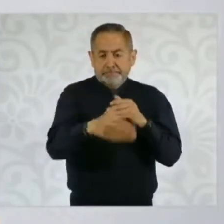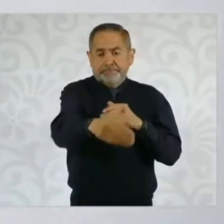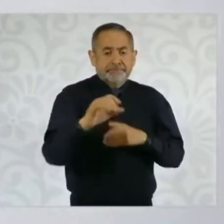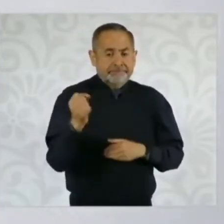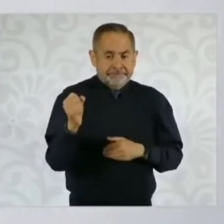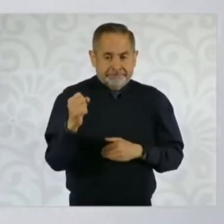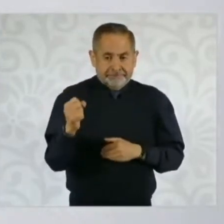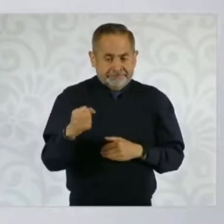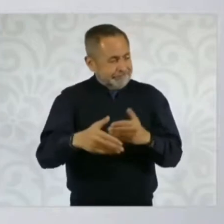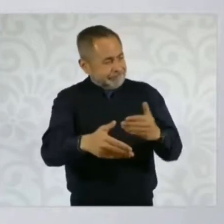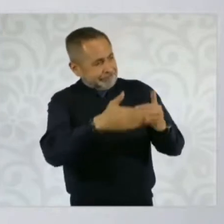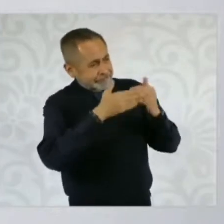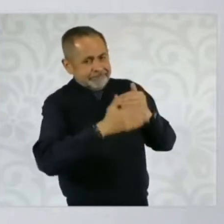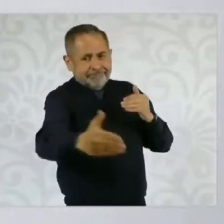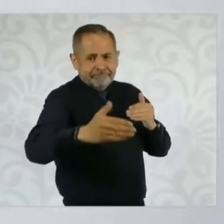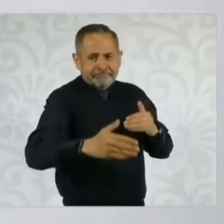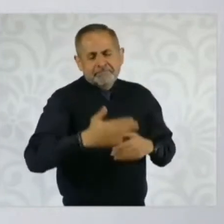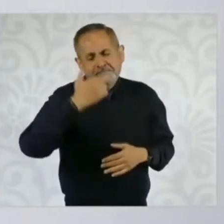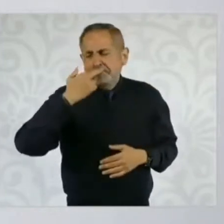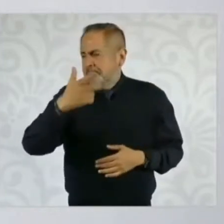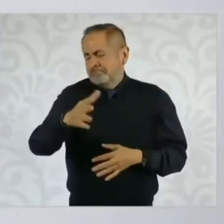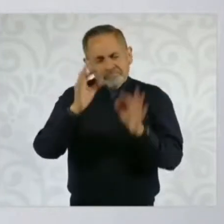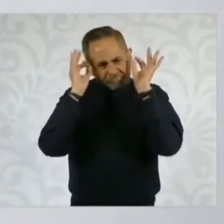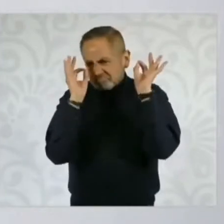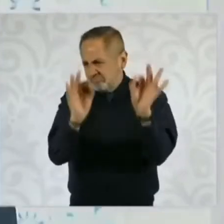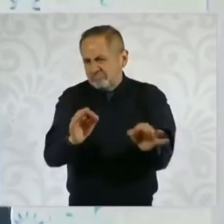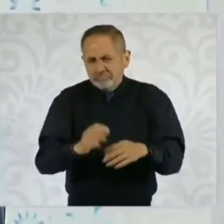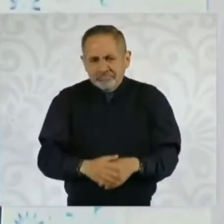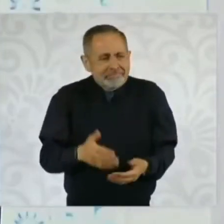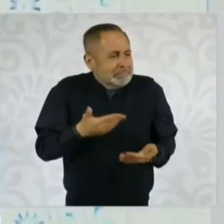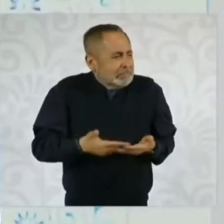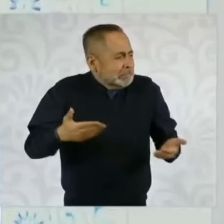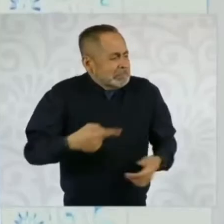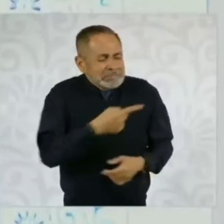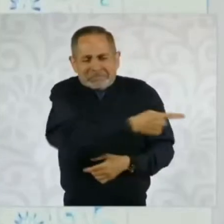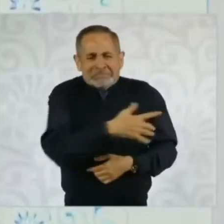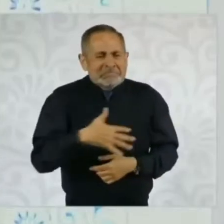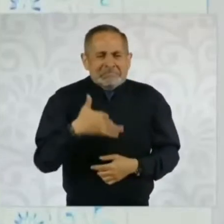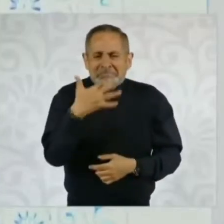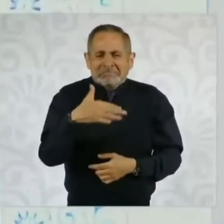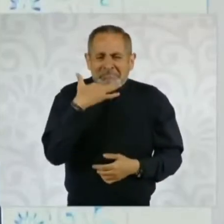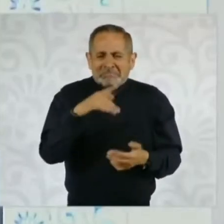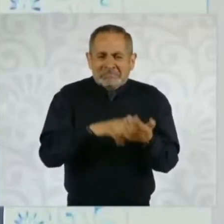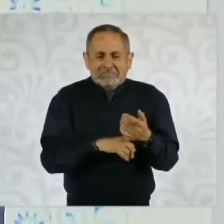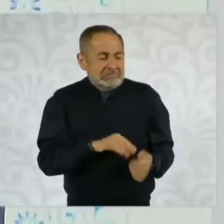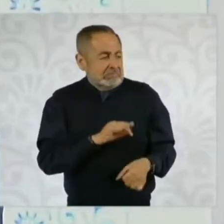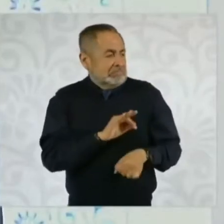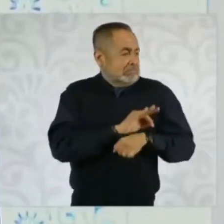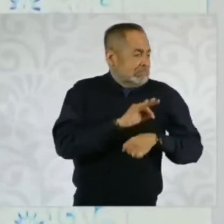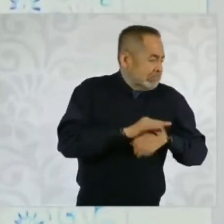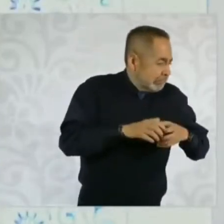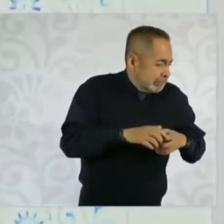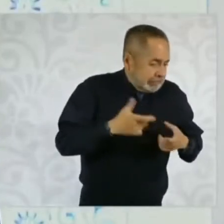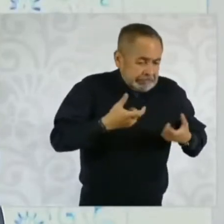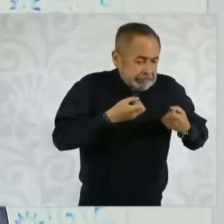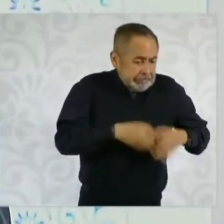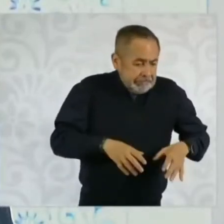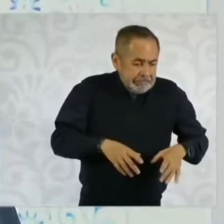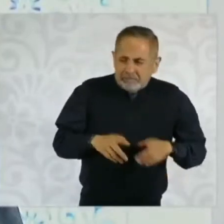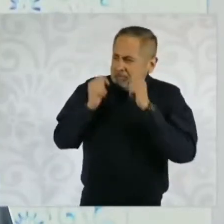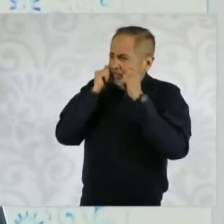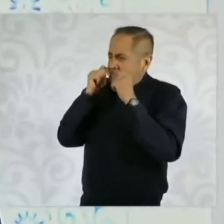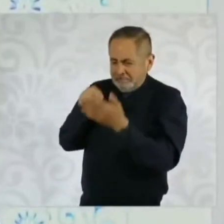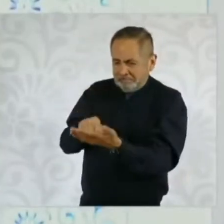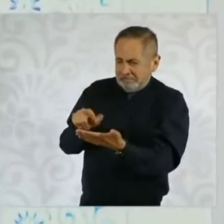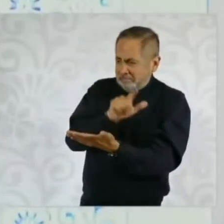que lo que tenemos ahora, en donde hay jueces, juezas que por defender un interés violan